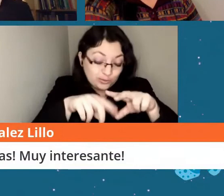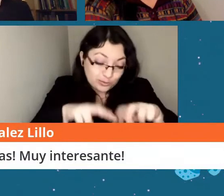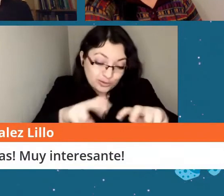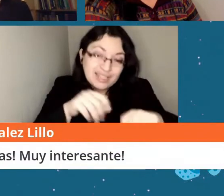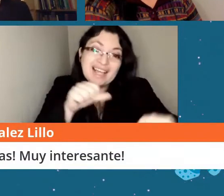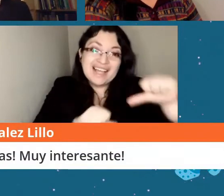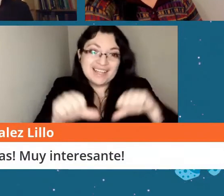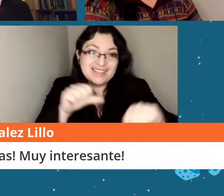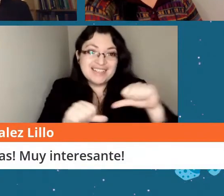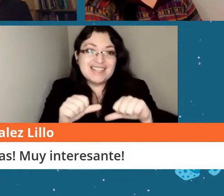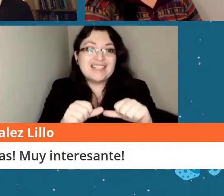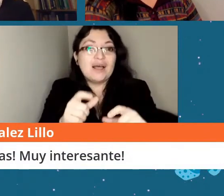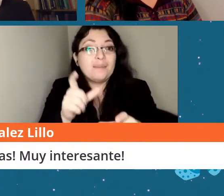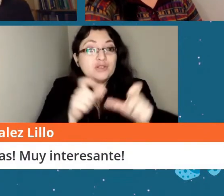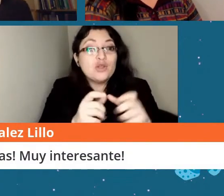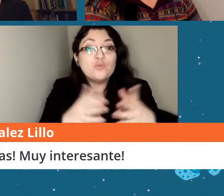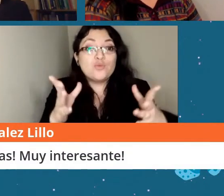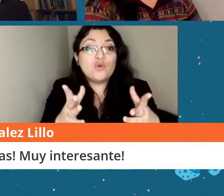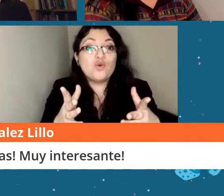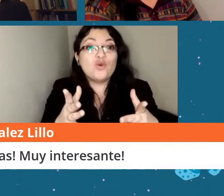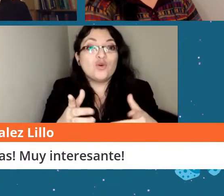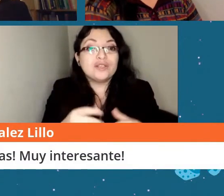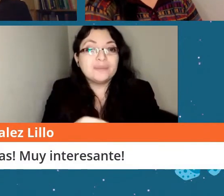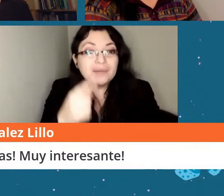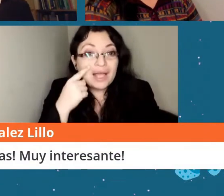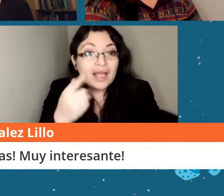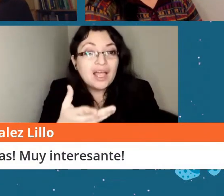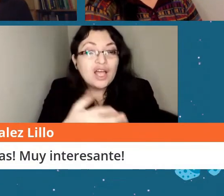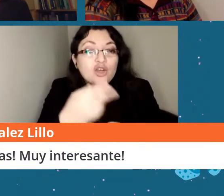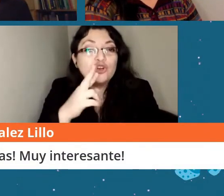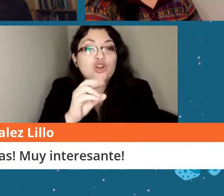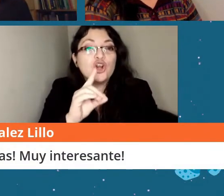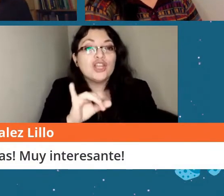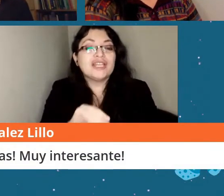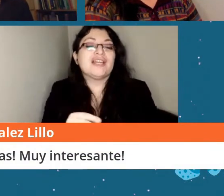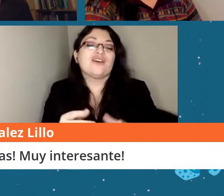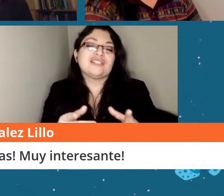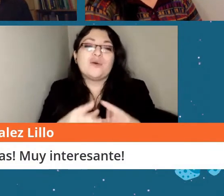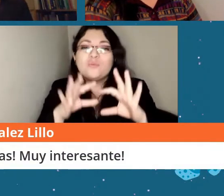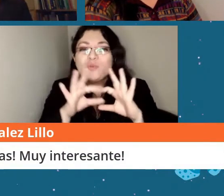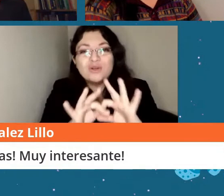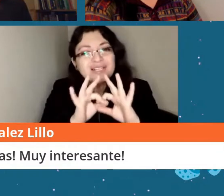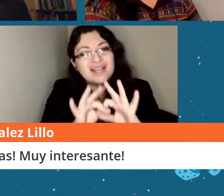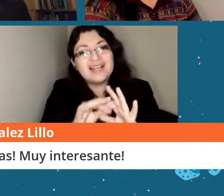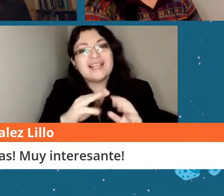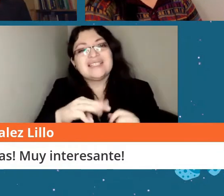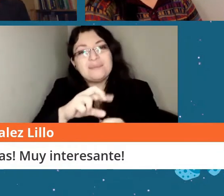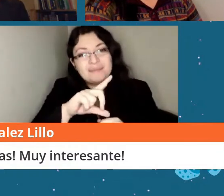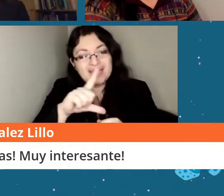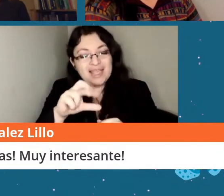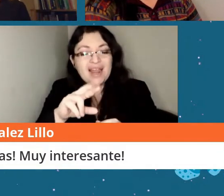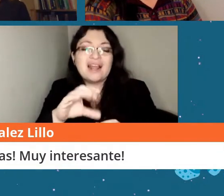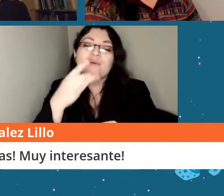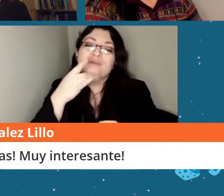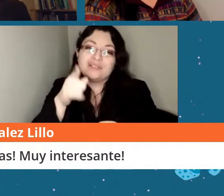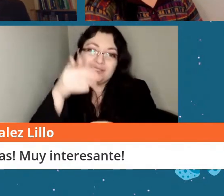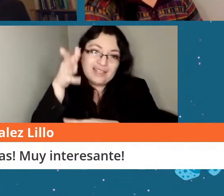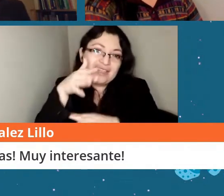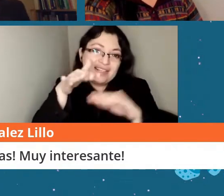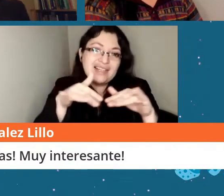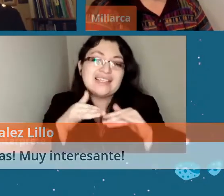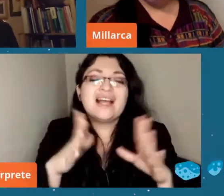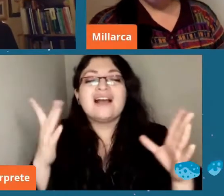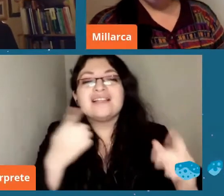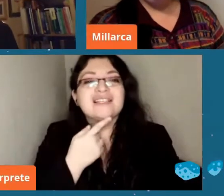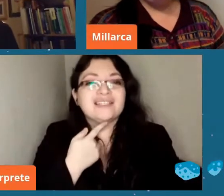cómo lo que estás haciendo ahí también hay otro de Rodrigo González así que muchas muchas gracias Millarca por tu por esta charla tan tan tan